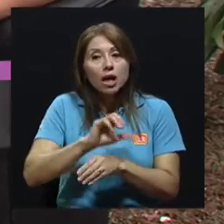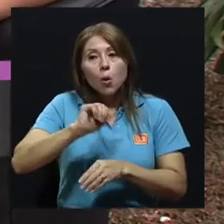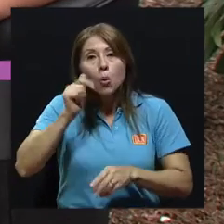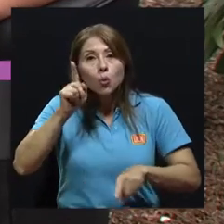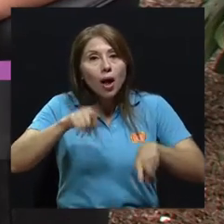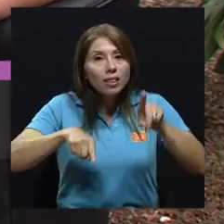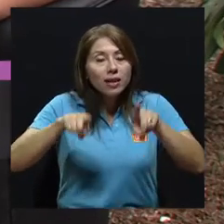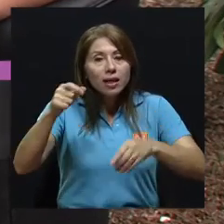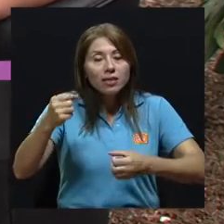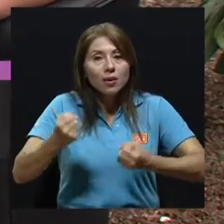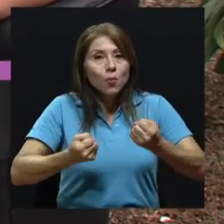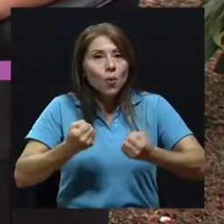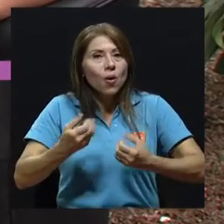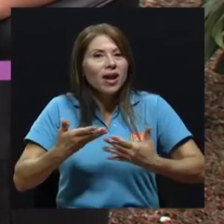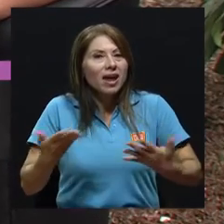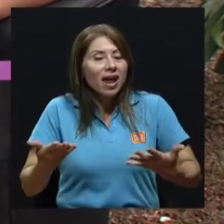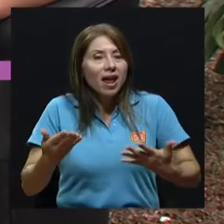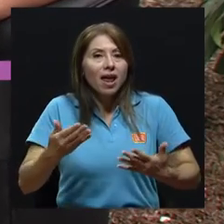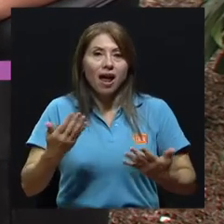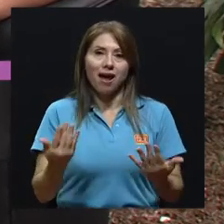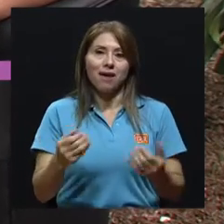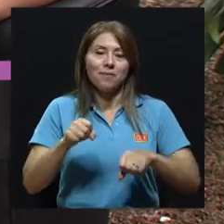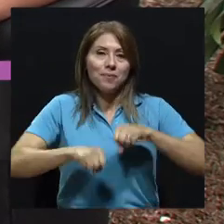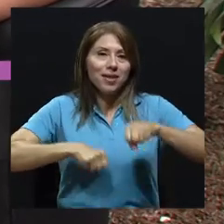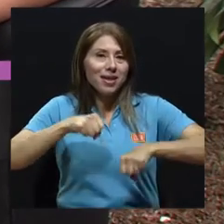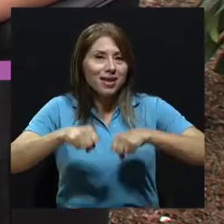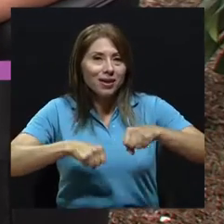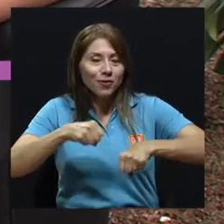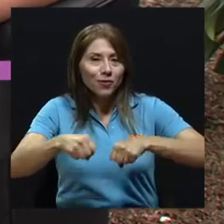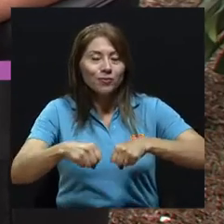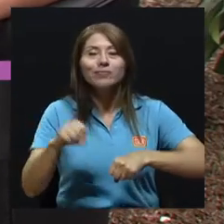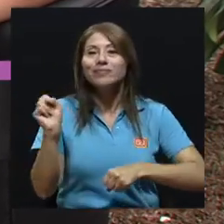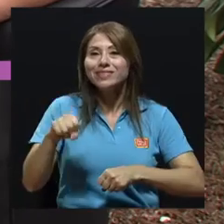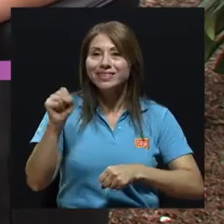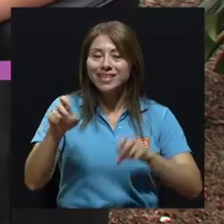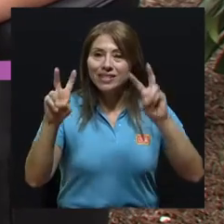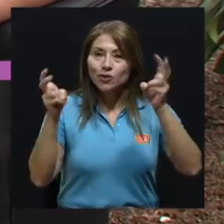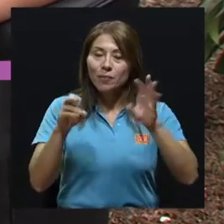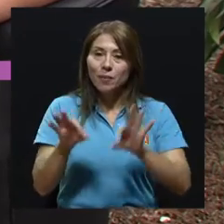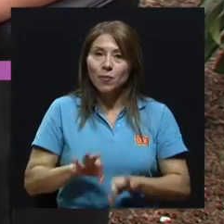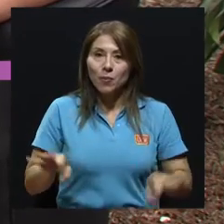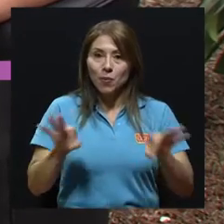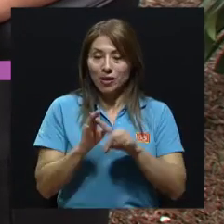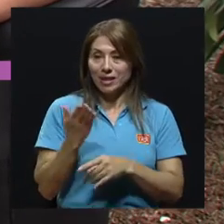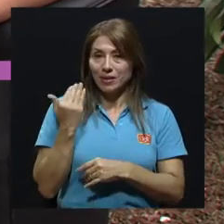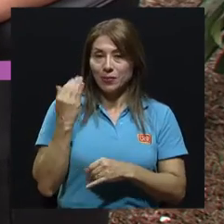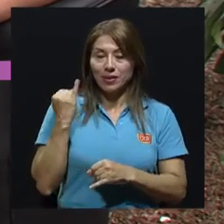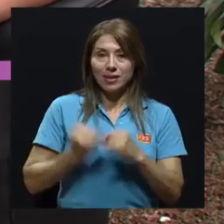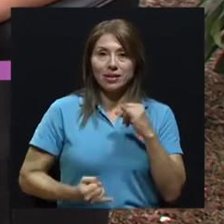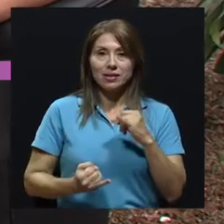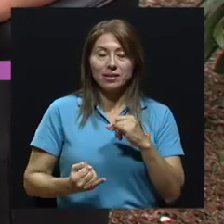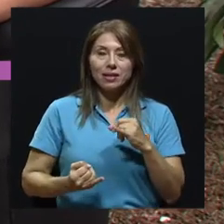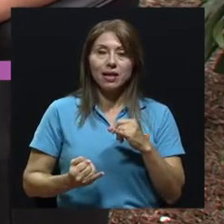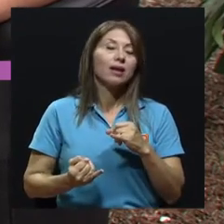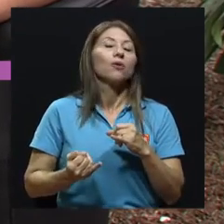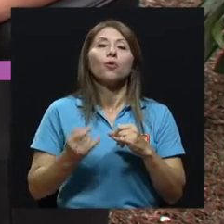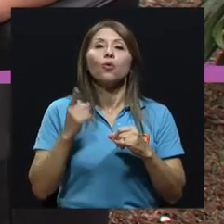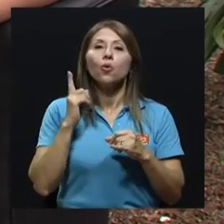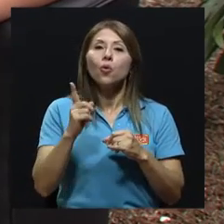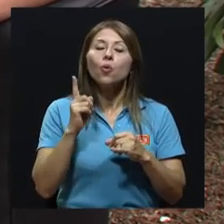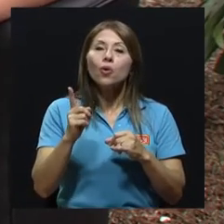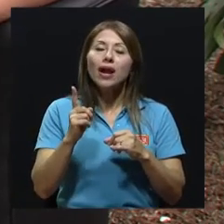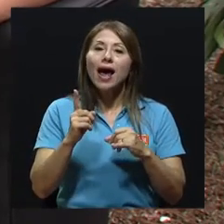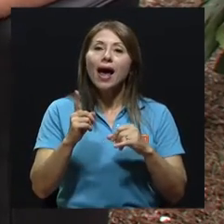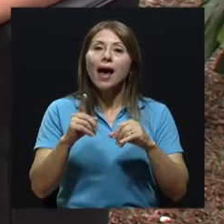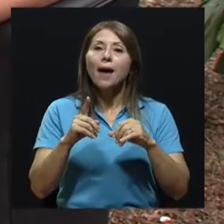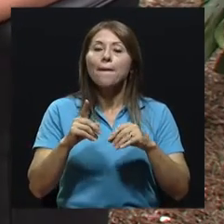Sí, eso es un tema también importante y que de hecho se tocó, ahora recientemente terminaron la mesa